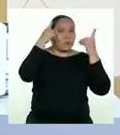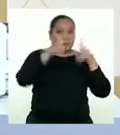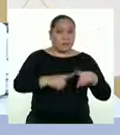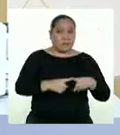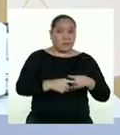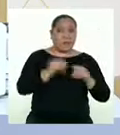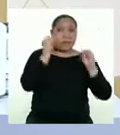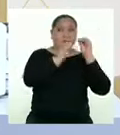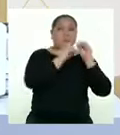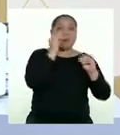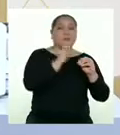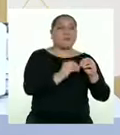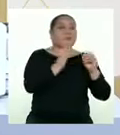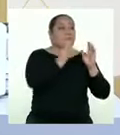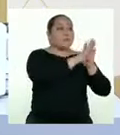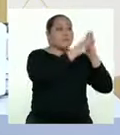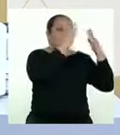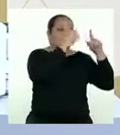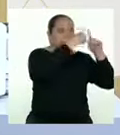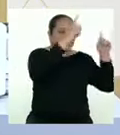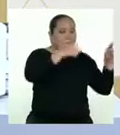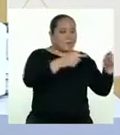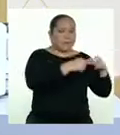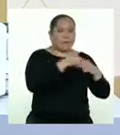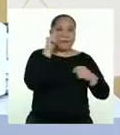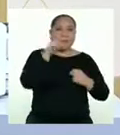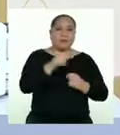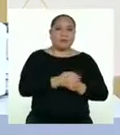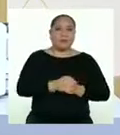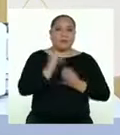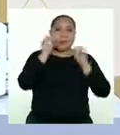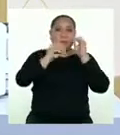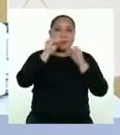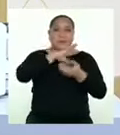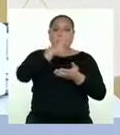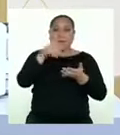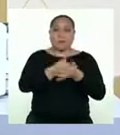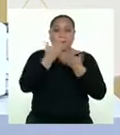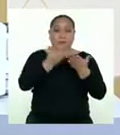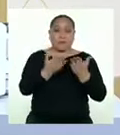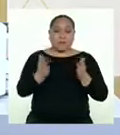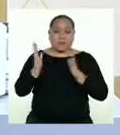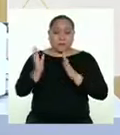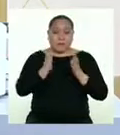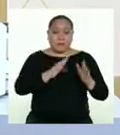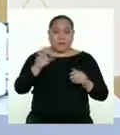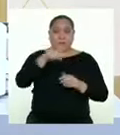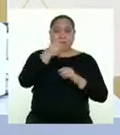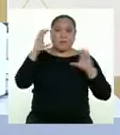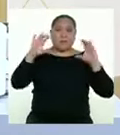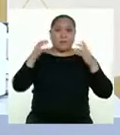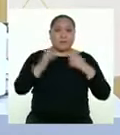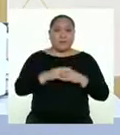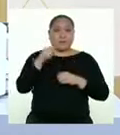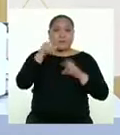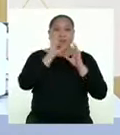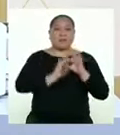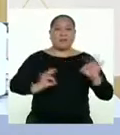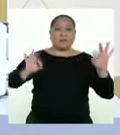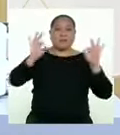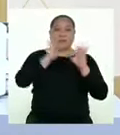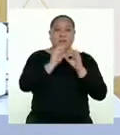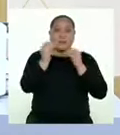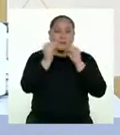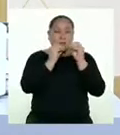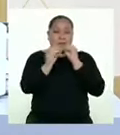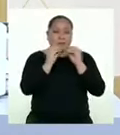el periódico mural del hogar, en el que además colocaremos todos los productos que desarrollemos en las otras áreas en torno a la importancia de la